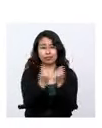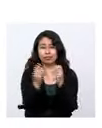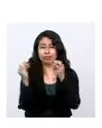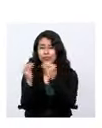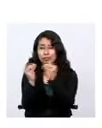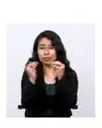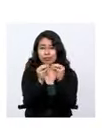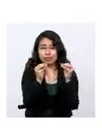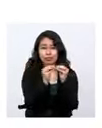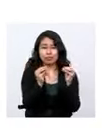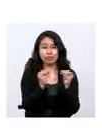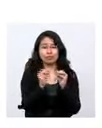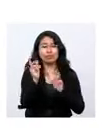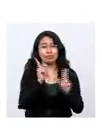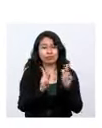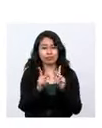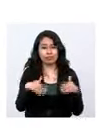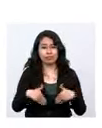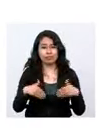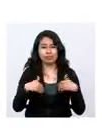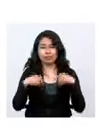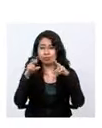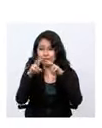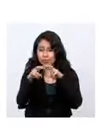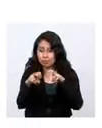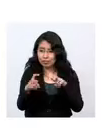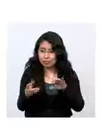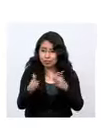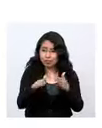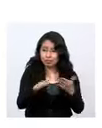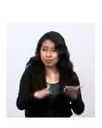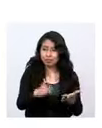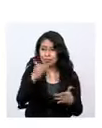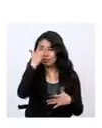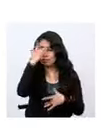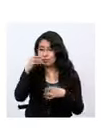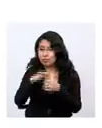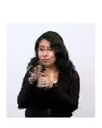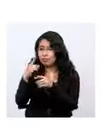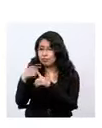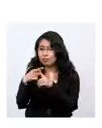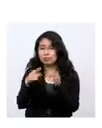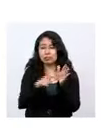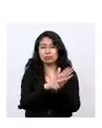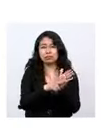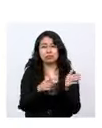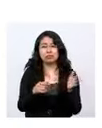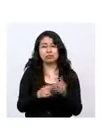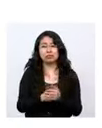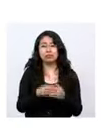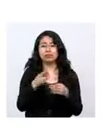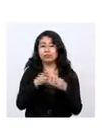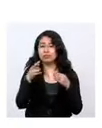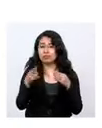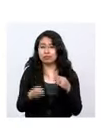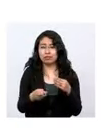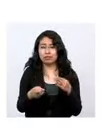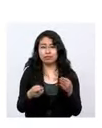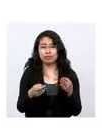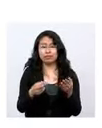población han estado investigando la mortalidad real por COVID-19 durante toda la pandemia y los resultados fueron